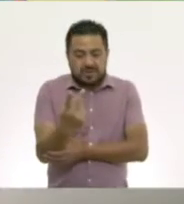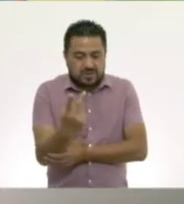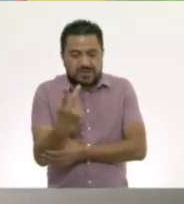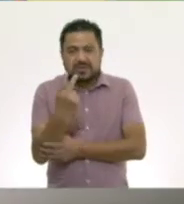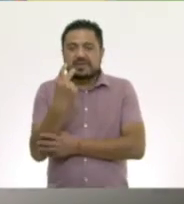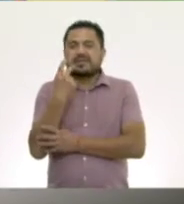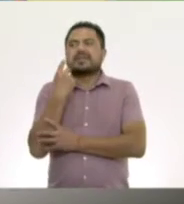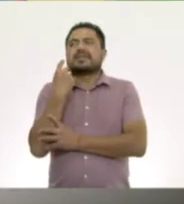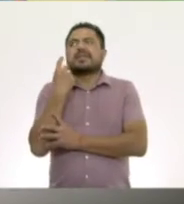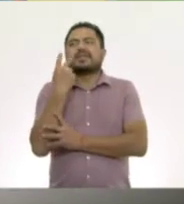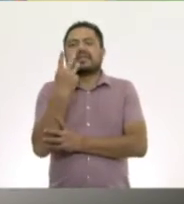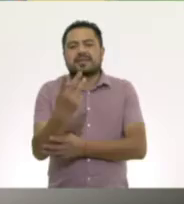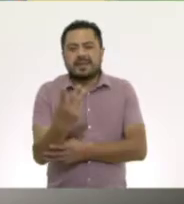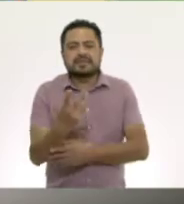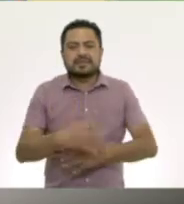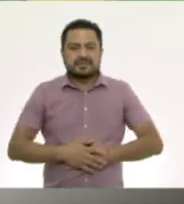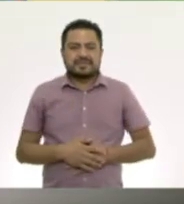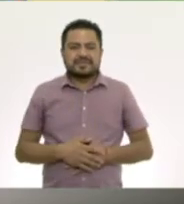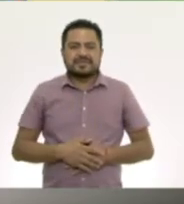tres.